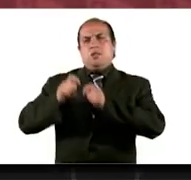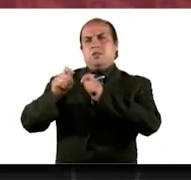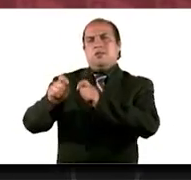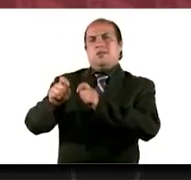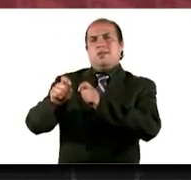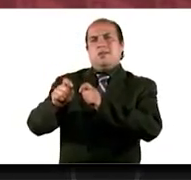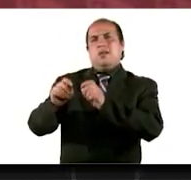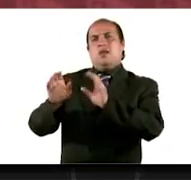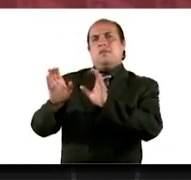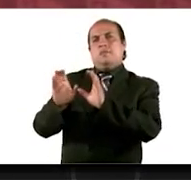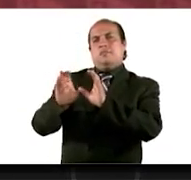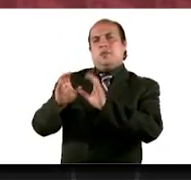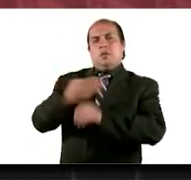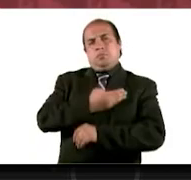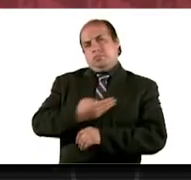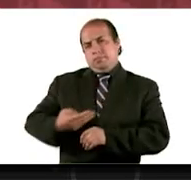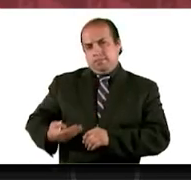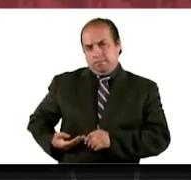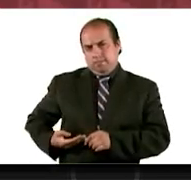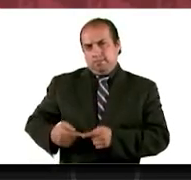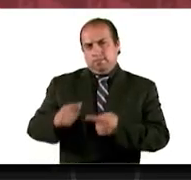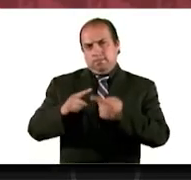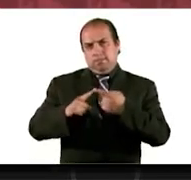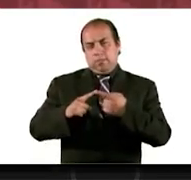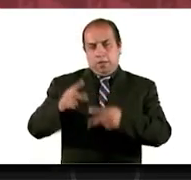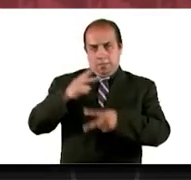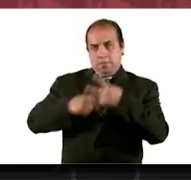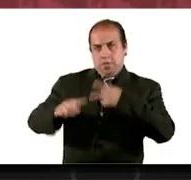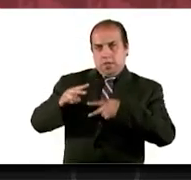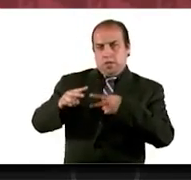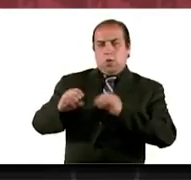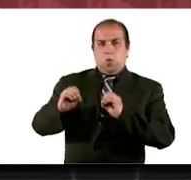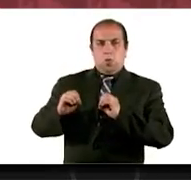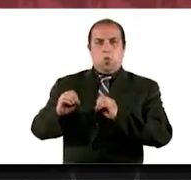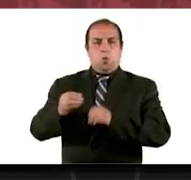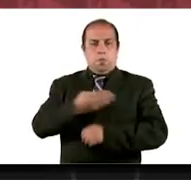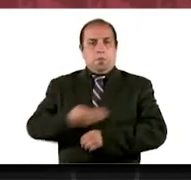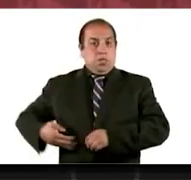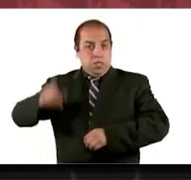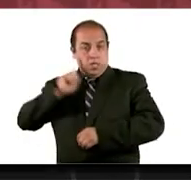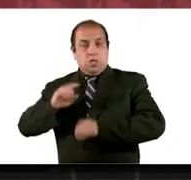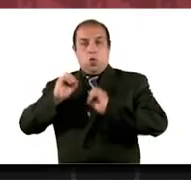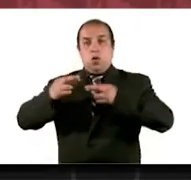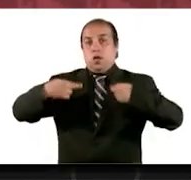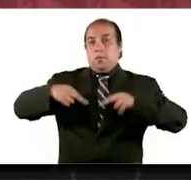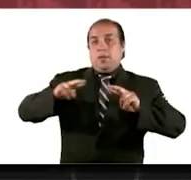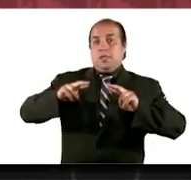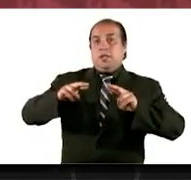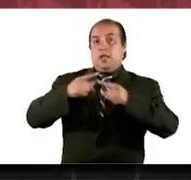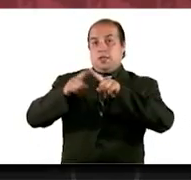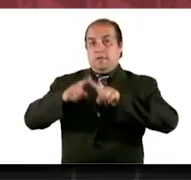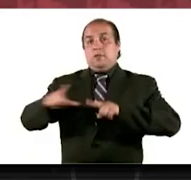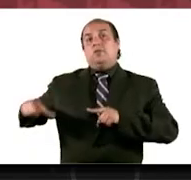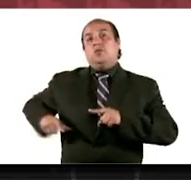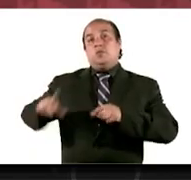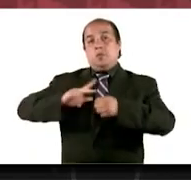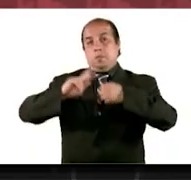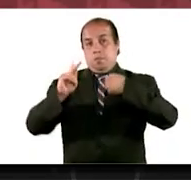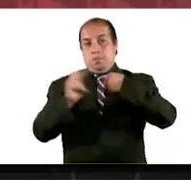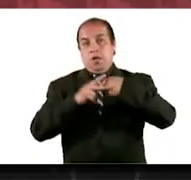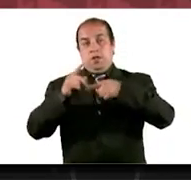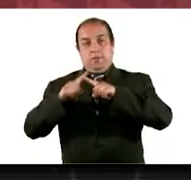presidentes que vienen o presidentas o representantes de Estado como